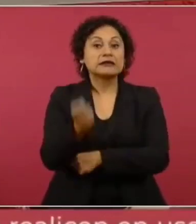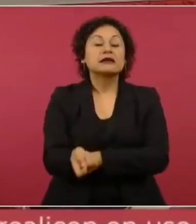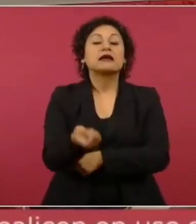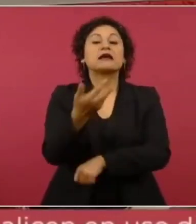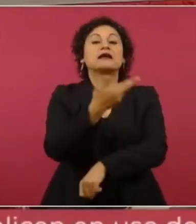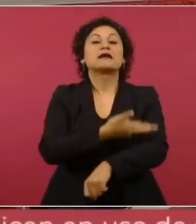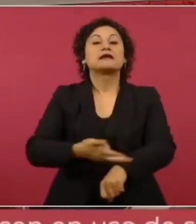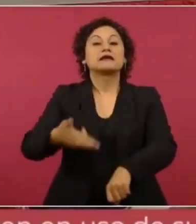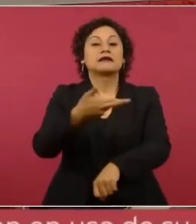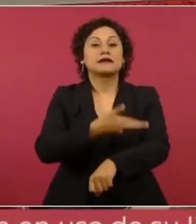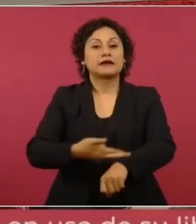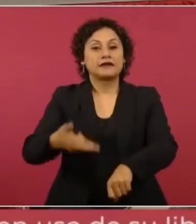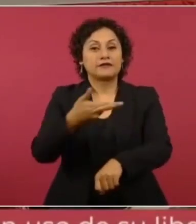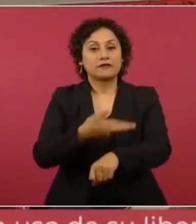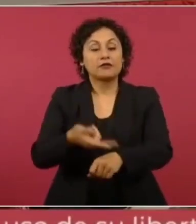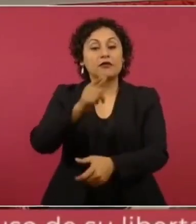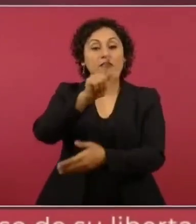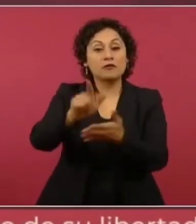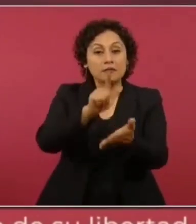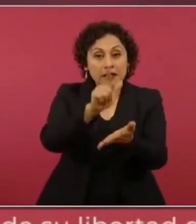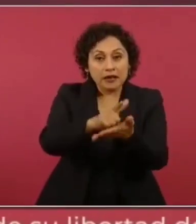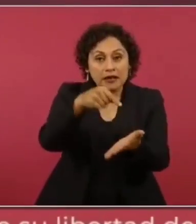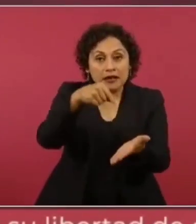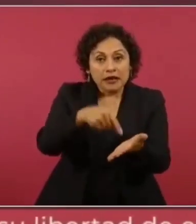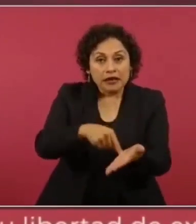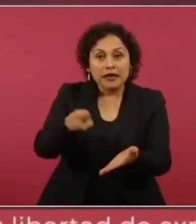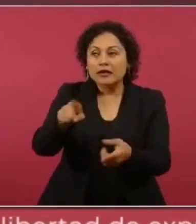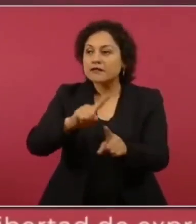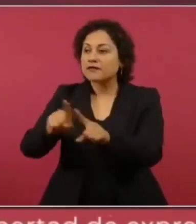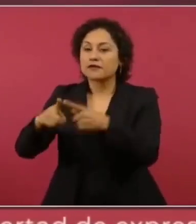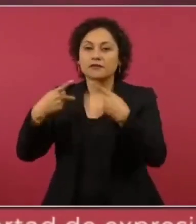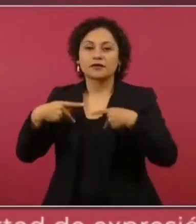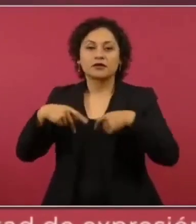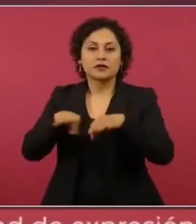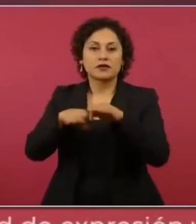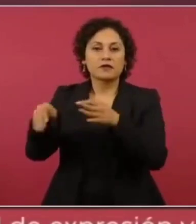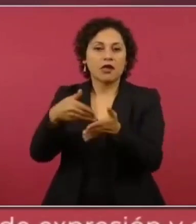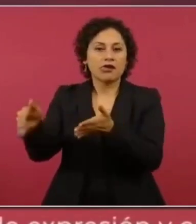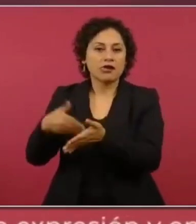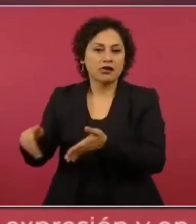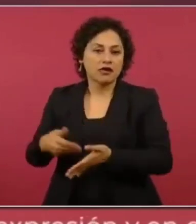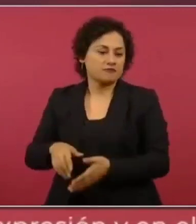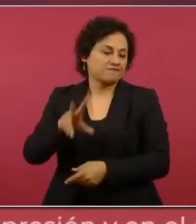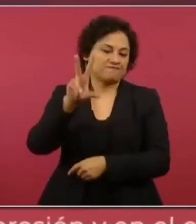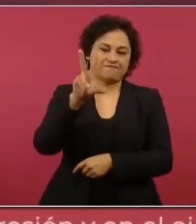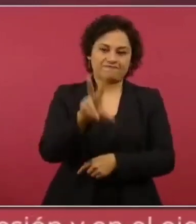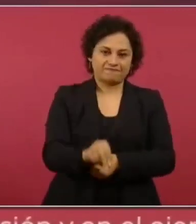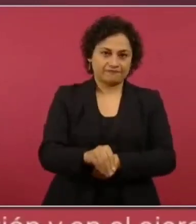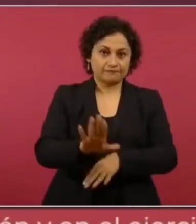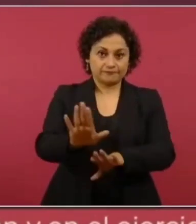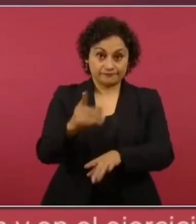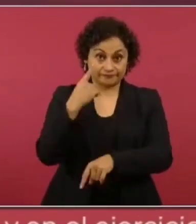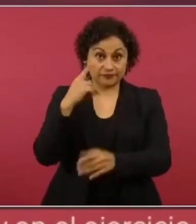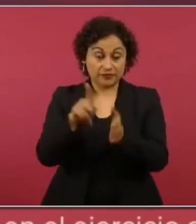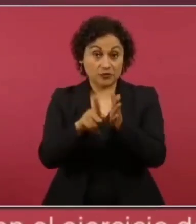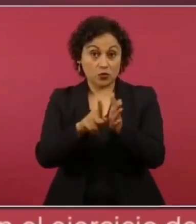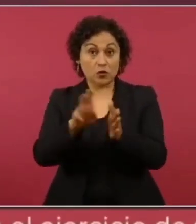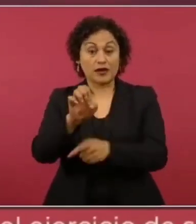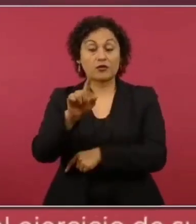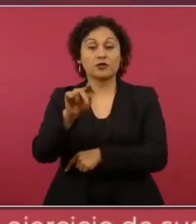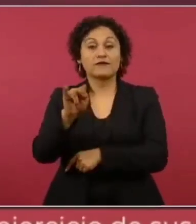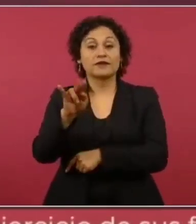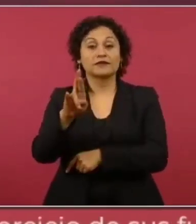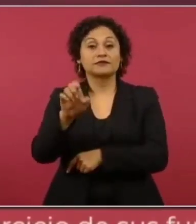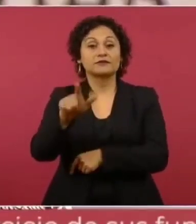eliminen plazas de confianza. El veinticuatro de abril, el periódico El Universal publicó a ocho columnas una nota